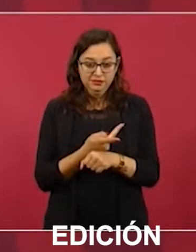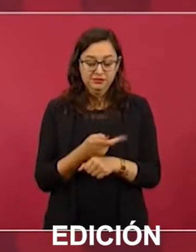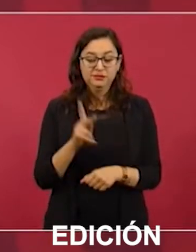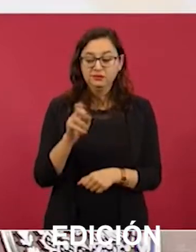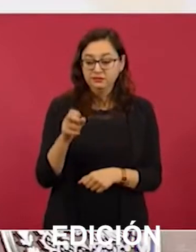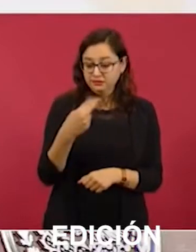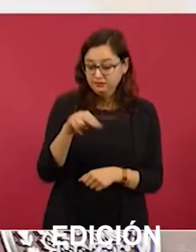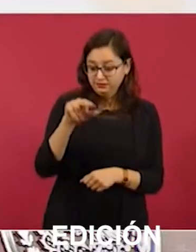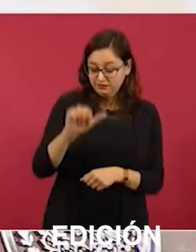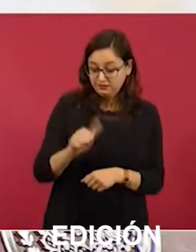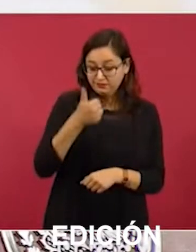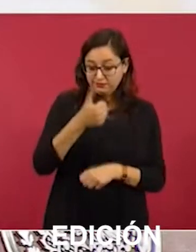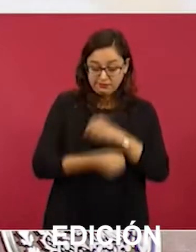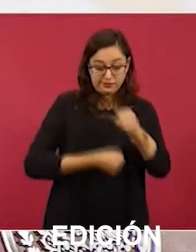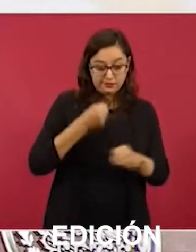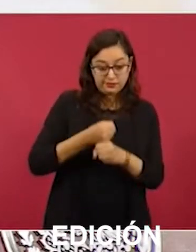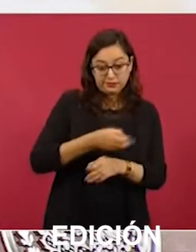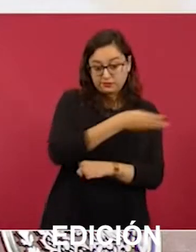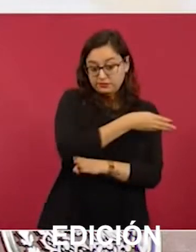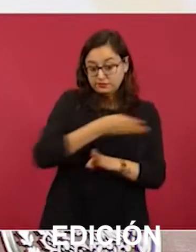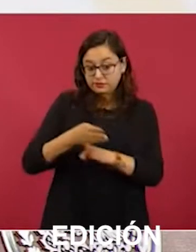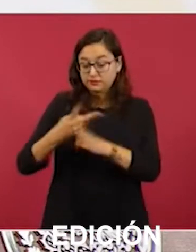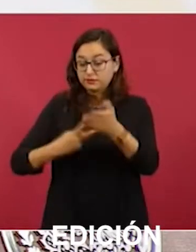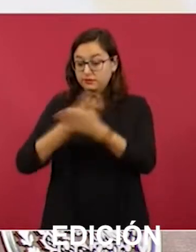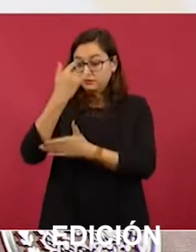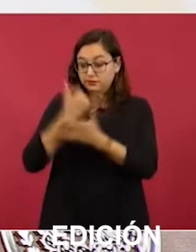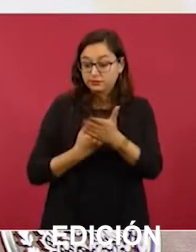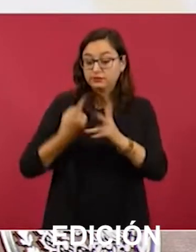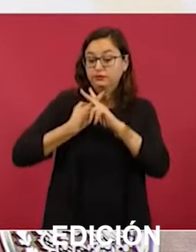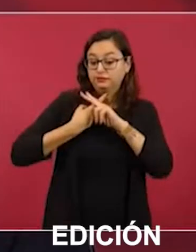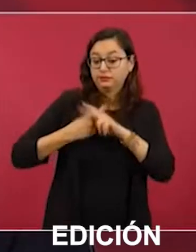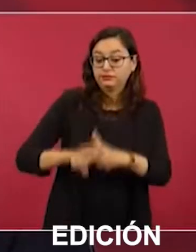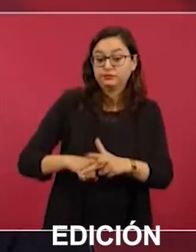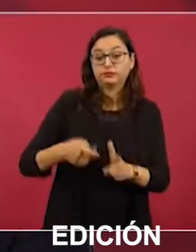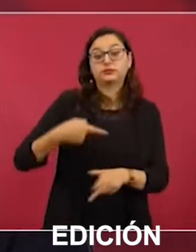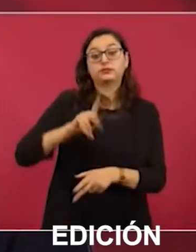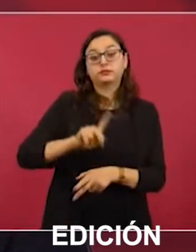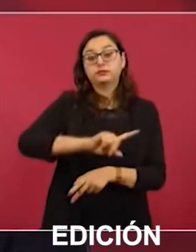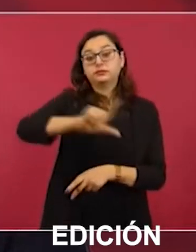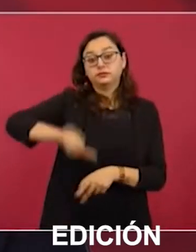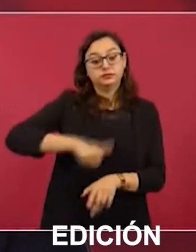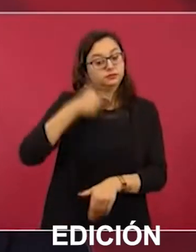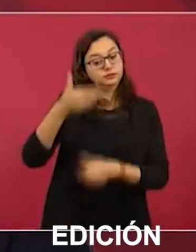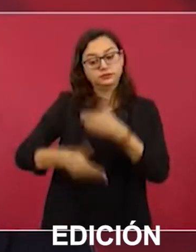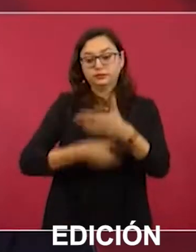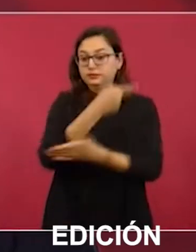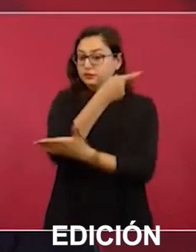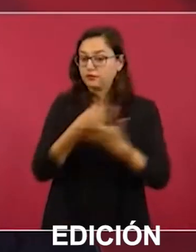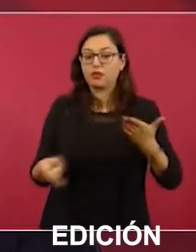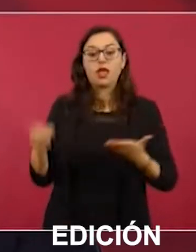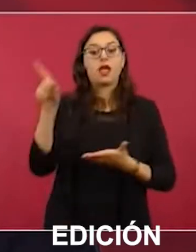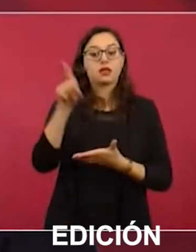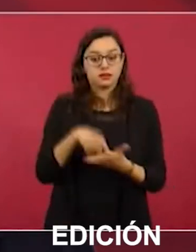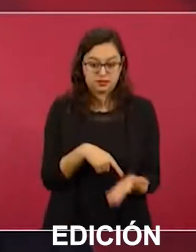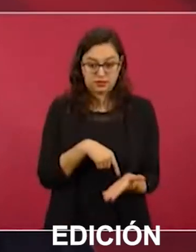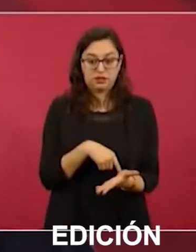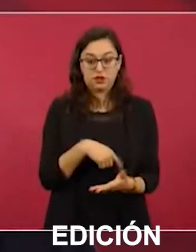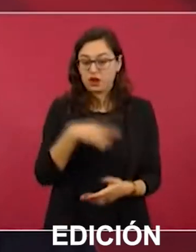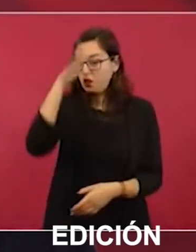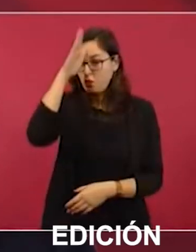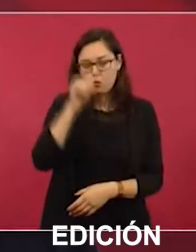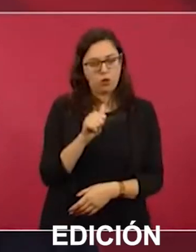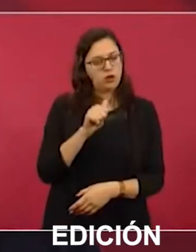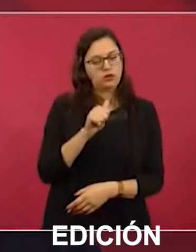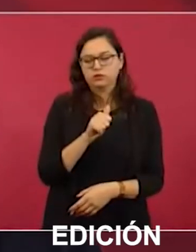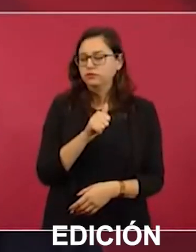Peña Nieto se canceló el proyecto. Se llegó a ese acuerdo de que